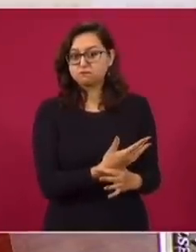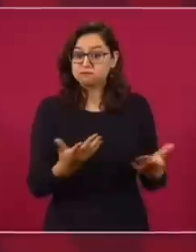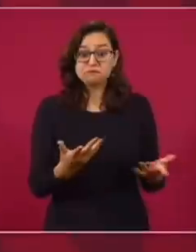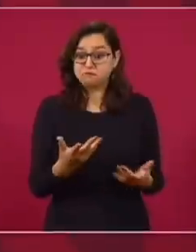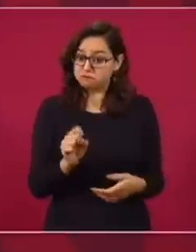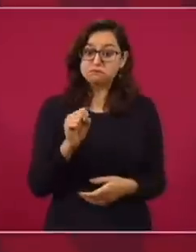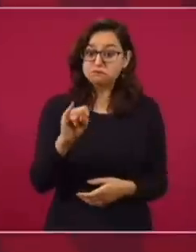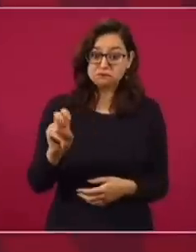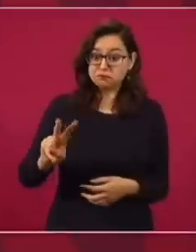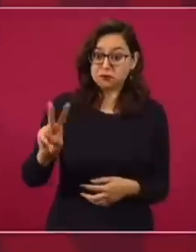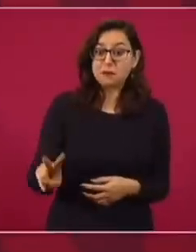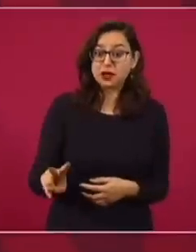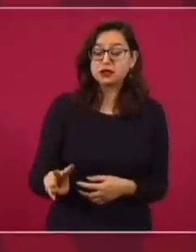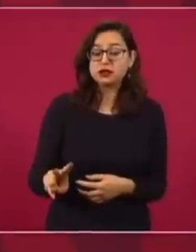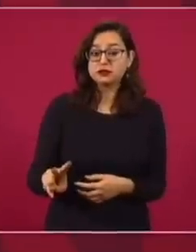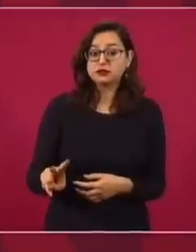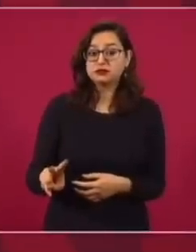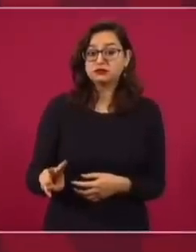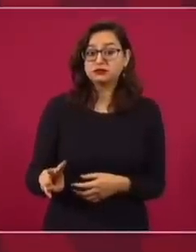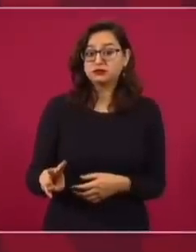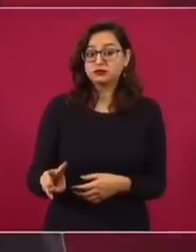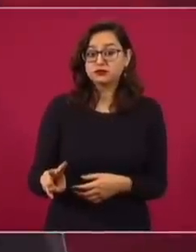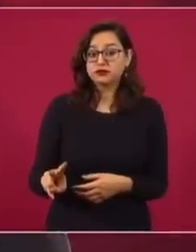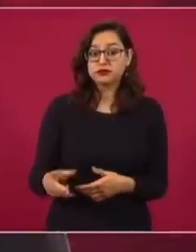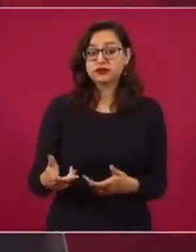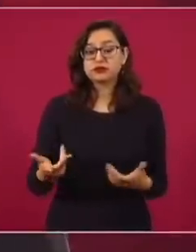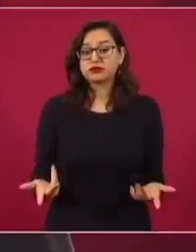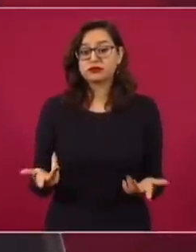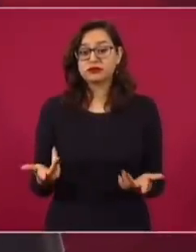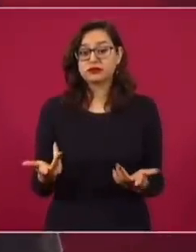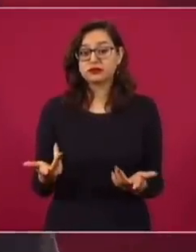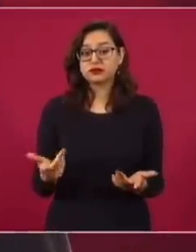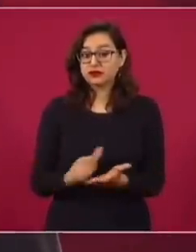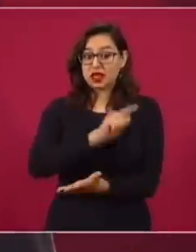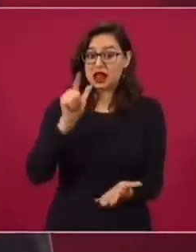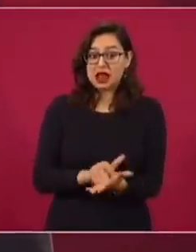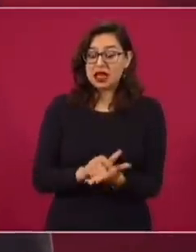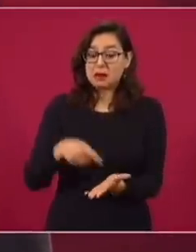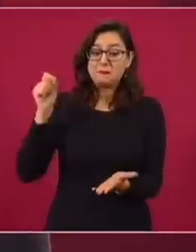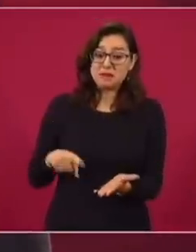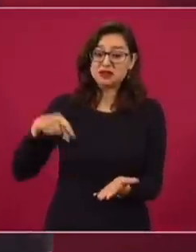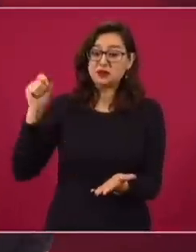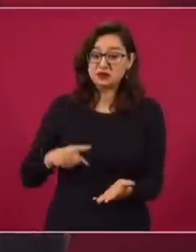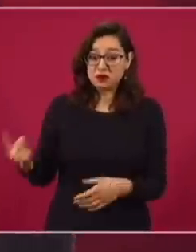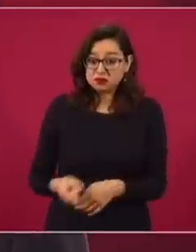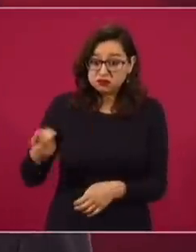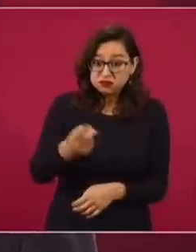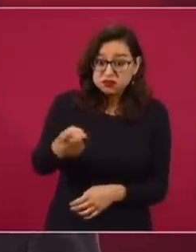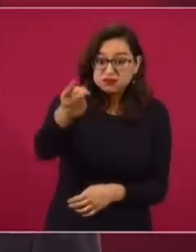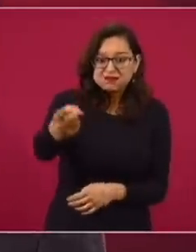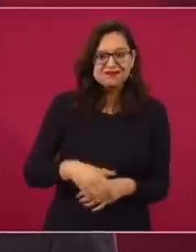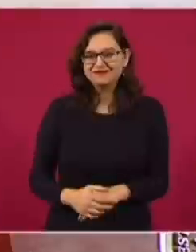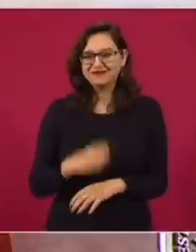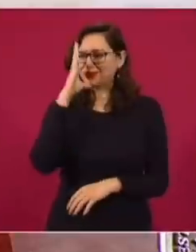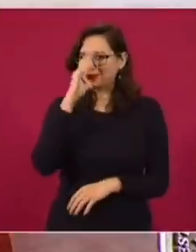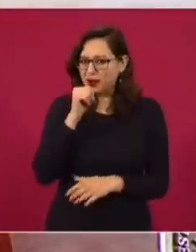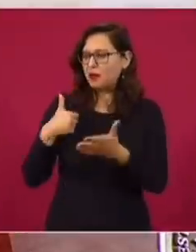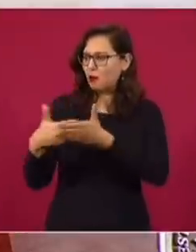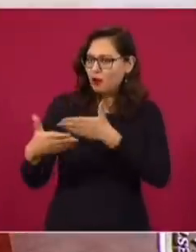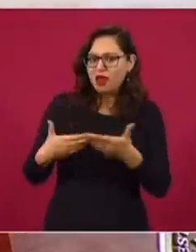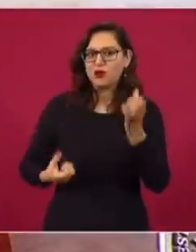cierto, no se pueden tener las mismas leyes todo el tiempo. Hay que reformar,